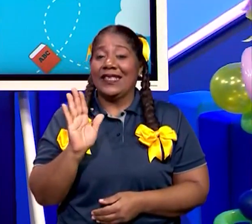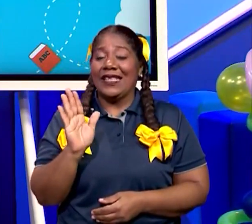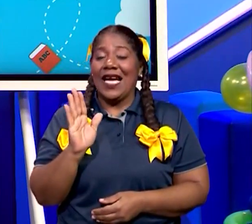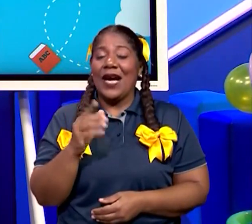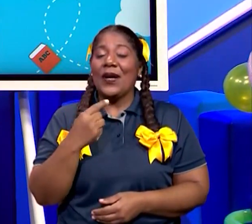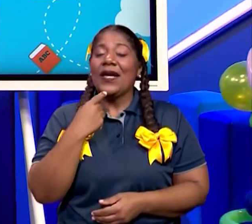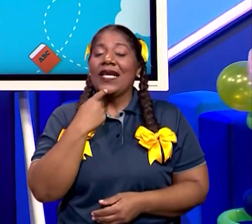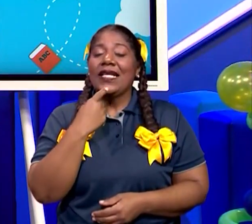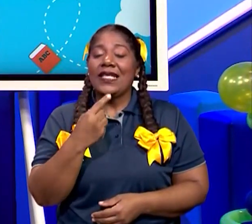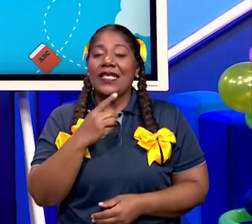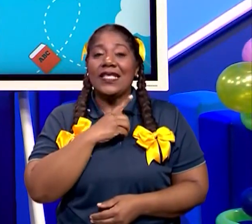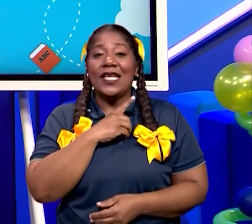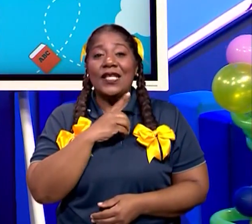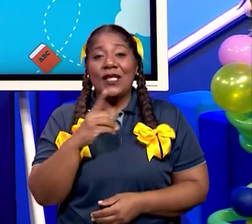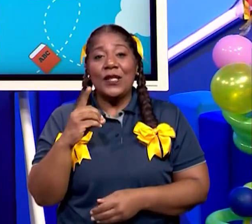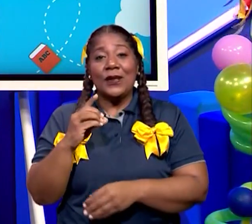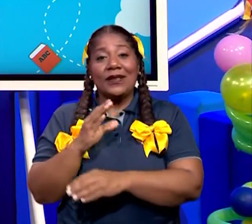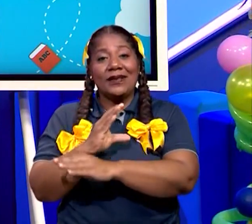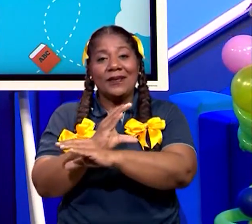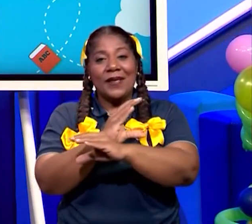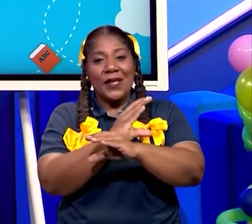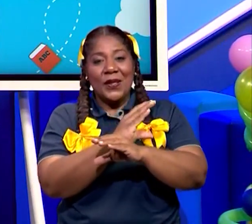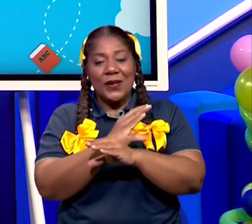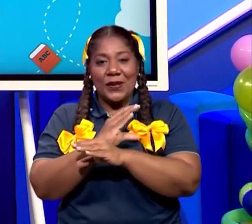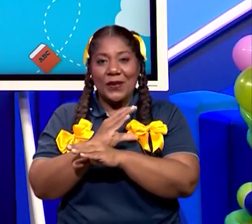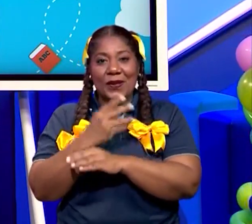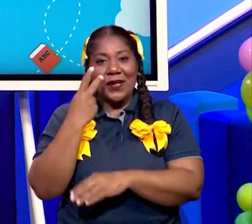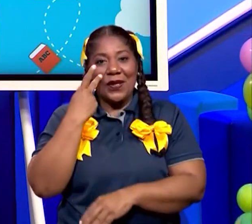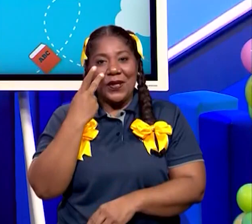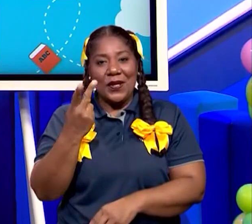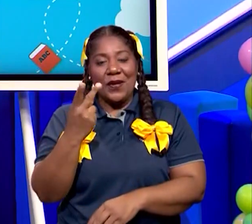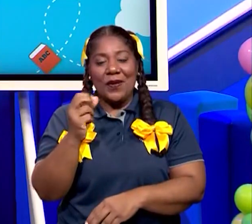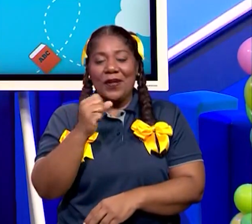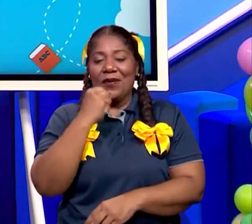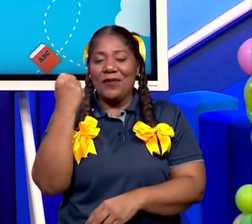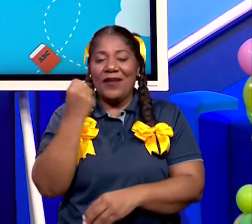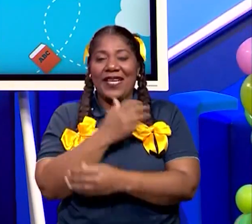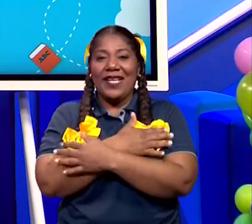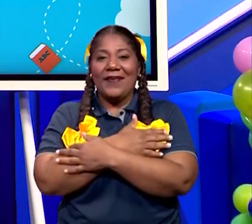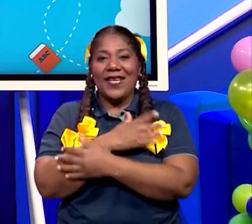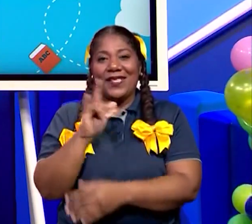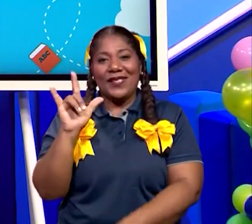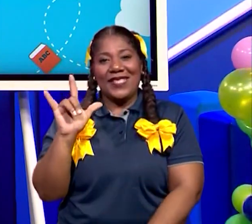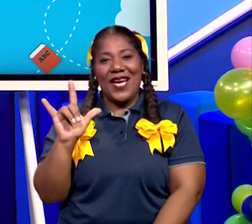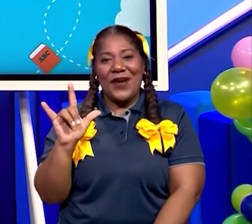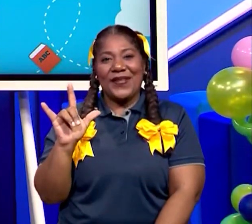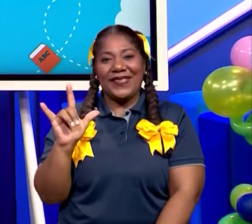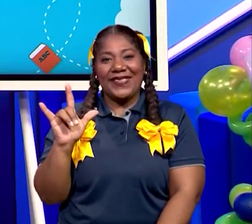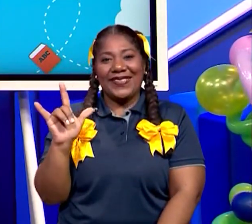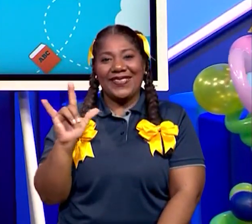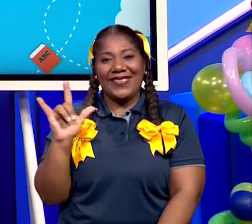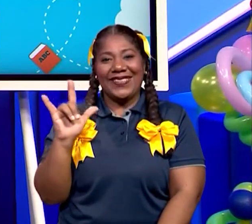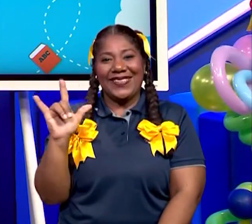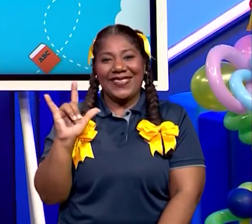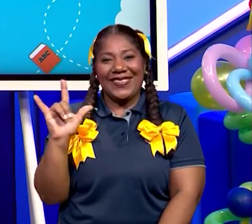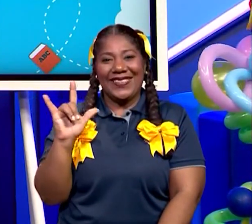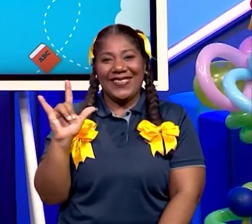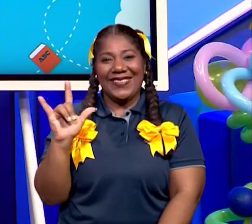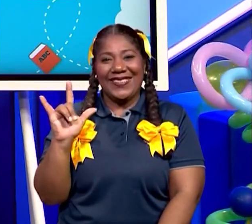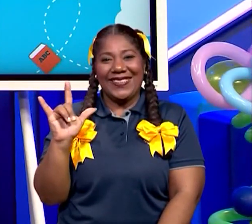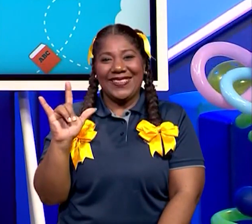decirles que Jehová Dios me los cuide y nos vemos, un fuerte abrazo. ¡Chao! ¡Feliz día del niño!